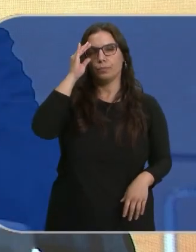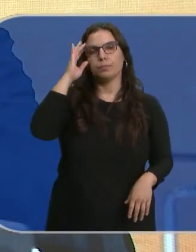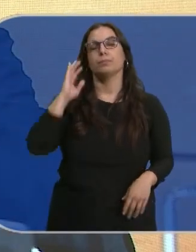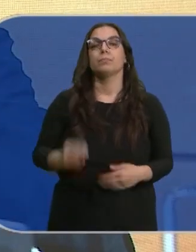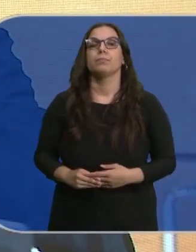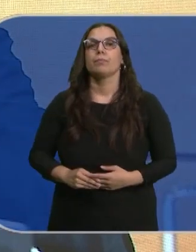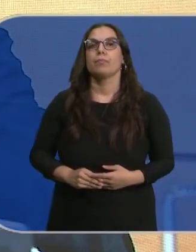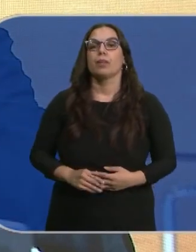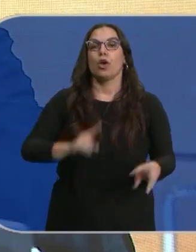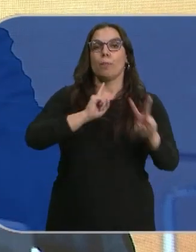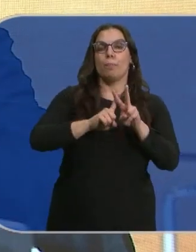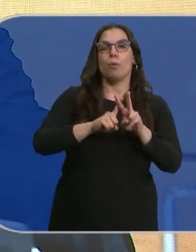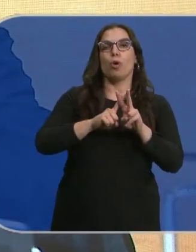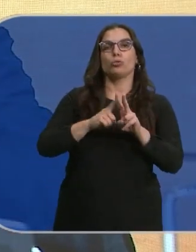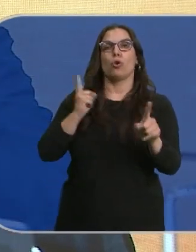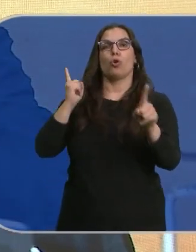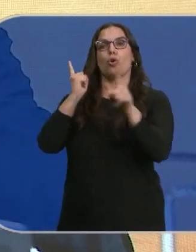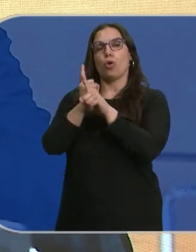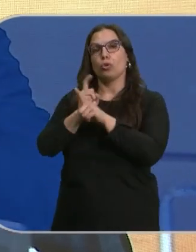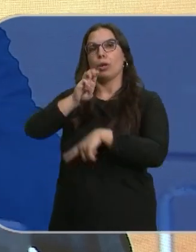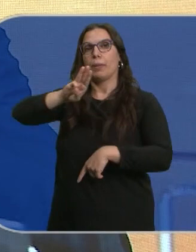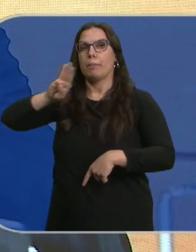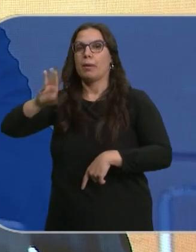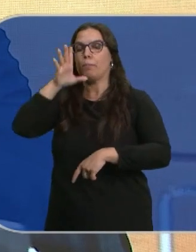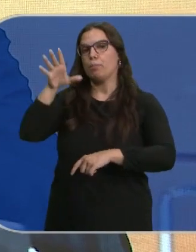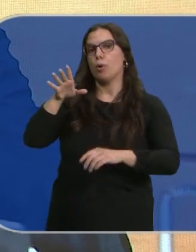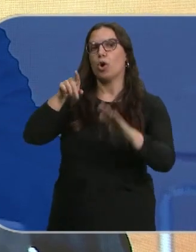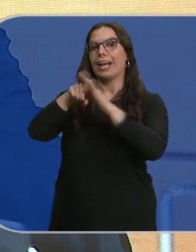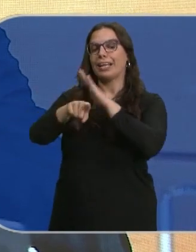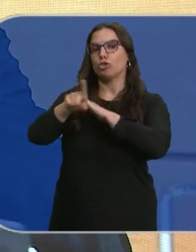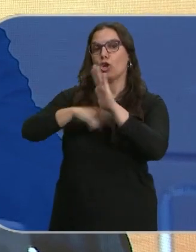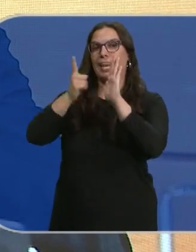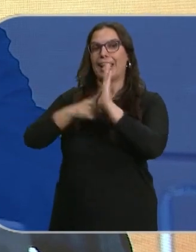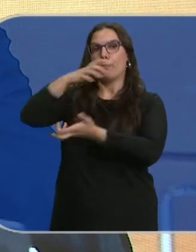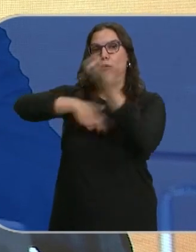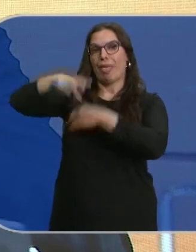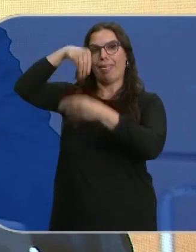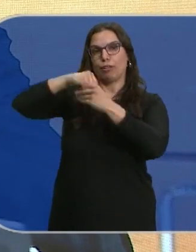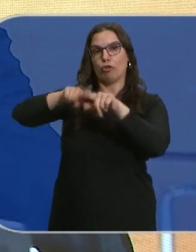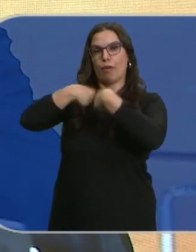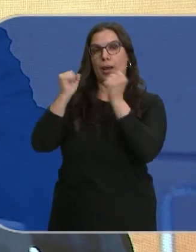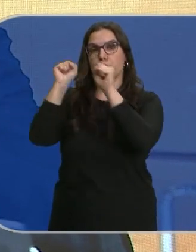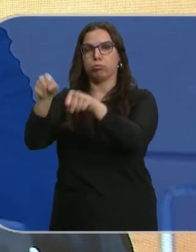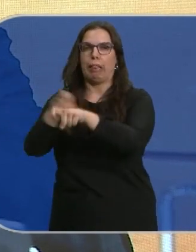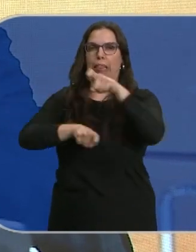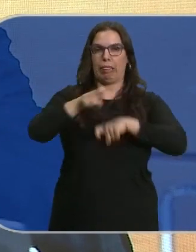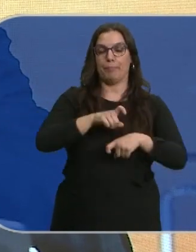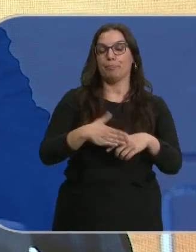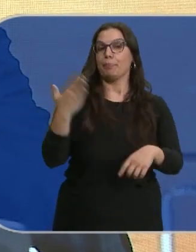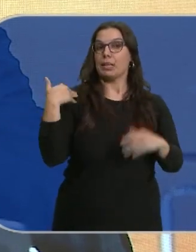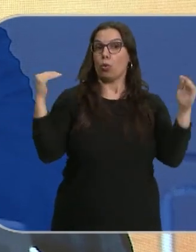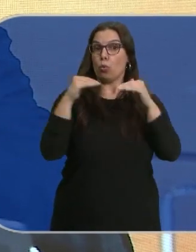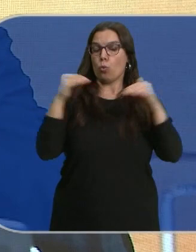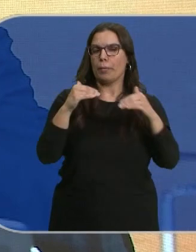Marcha atrás en las críticas de Vox a su socio de gobierno por el retraso en la tramitación de la ley de violencia intrafamiliar. Carlos Menéndez el jueves